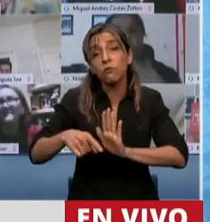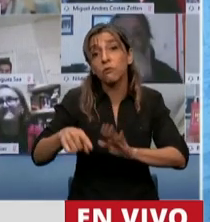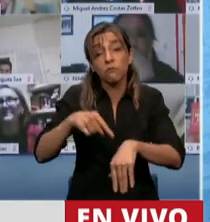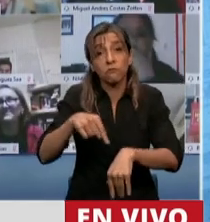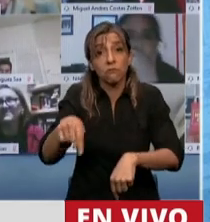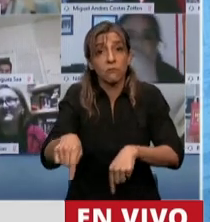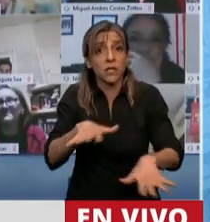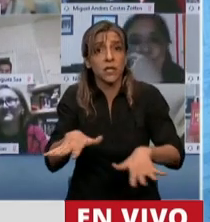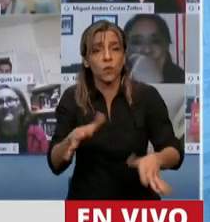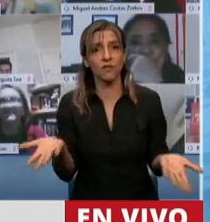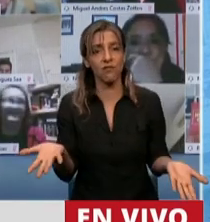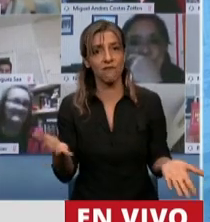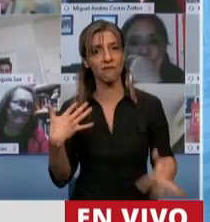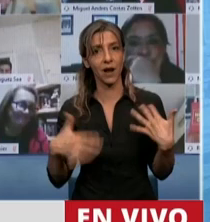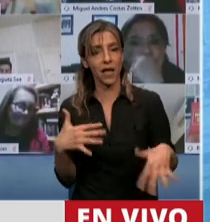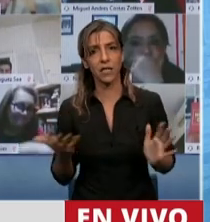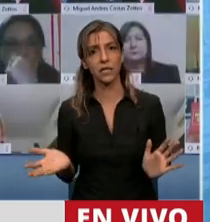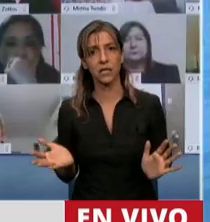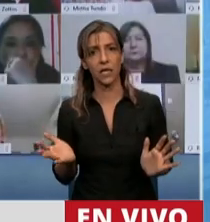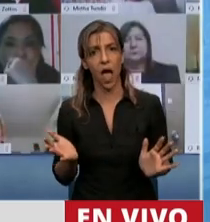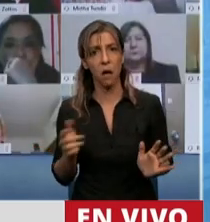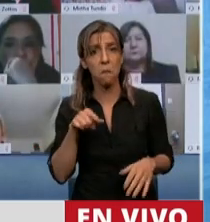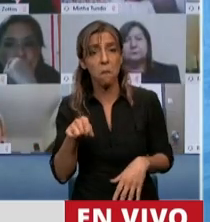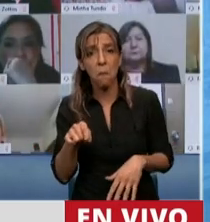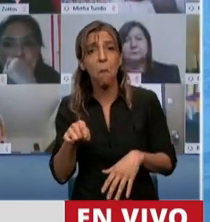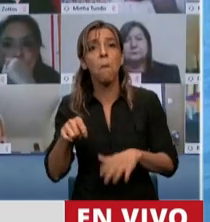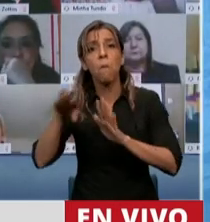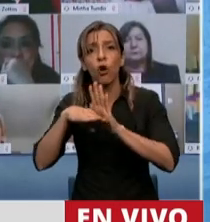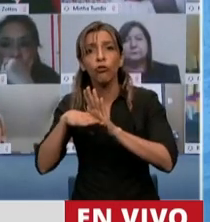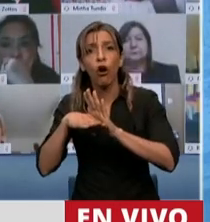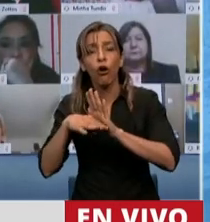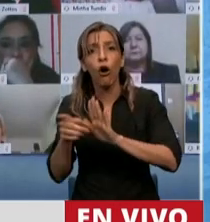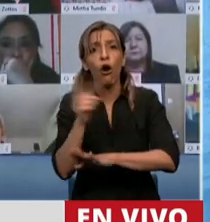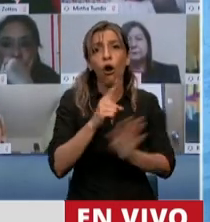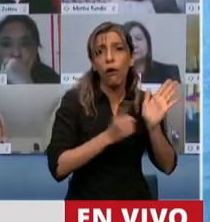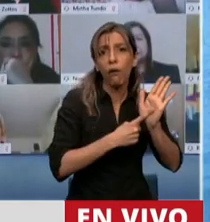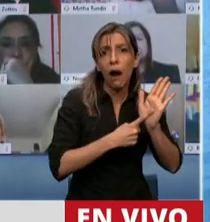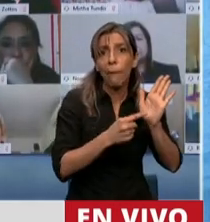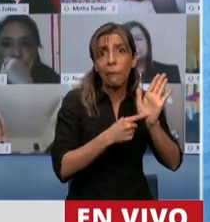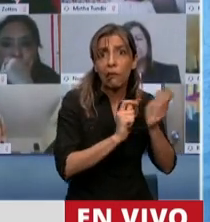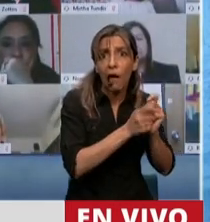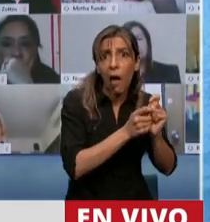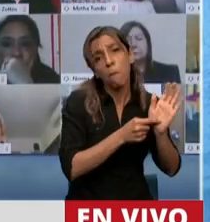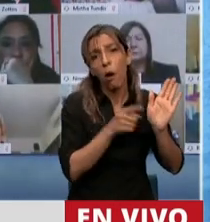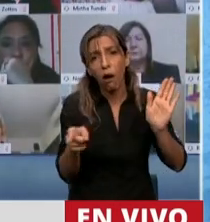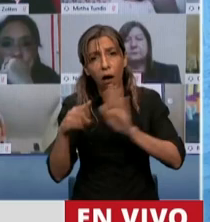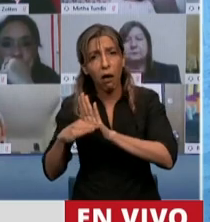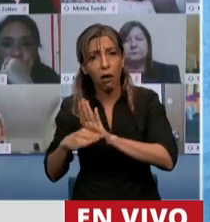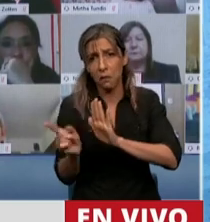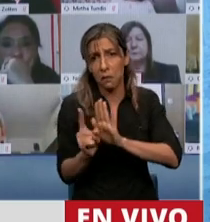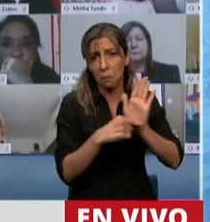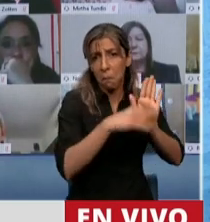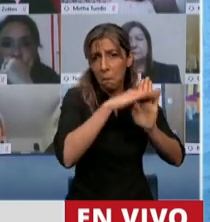en una situación de emergencia y que no altera el reglamento porque efectivamente el reglamento dice que el presidente incluso está